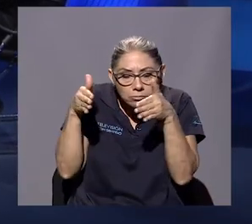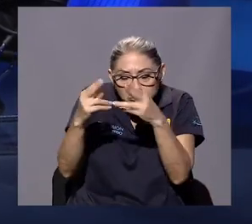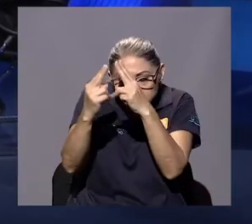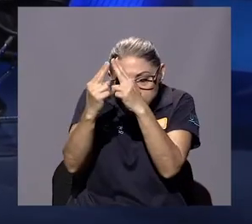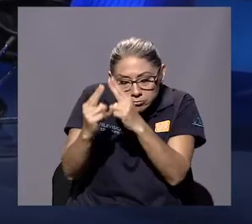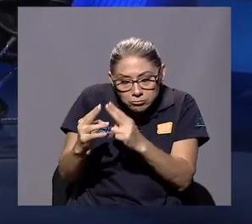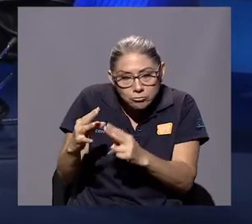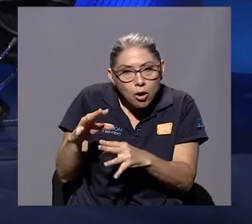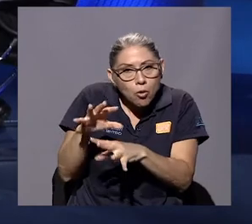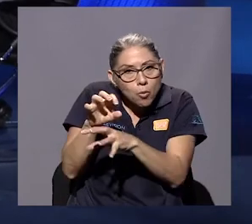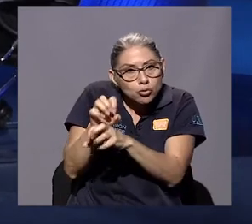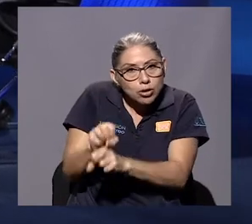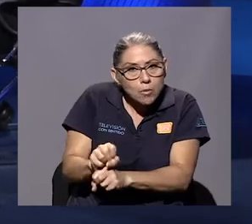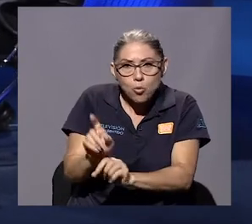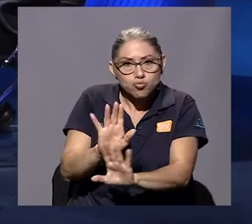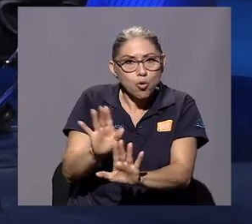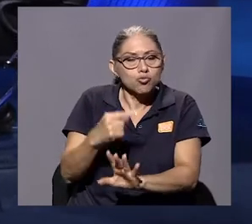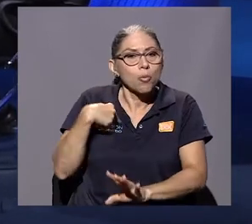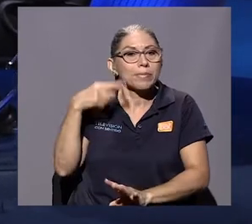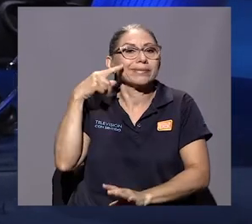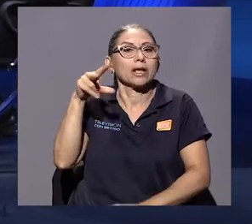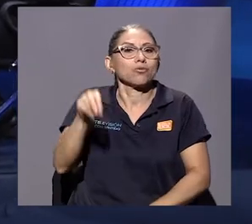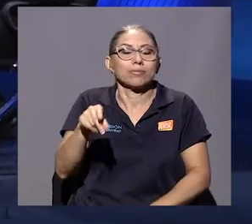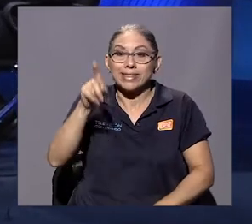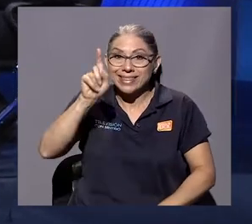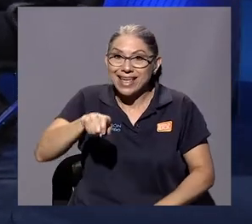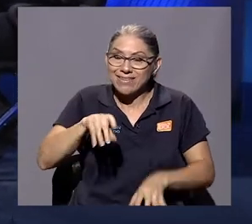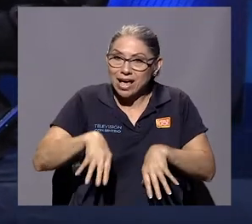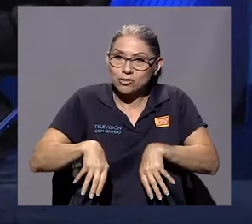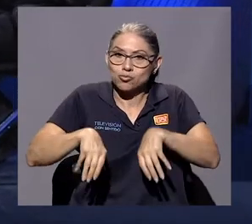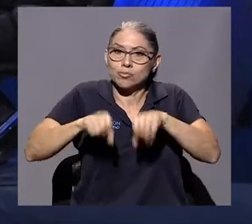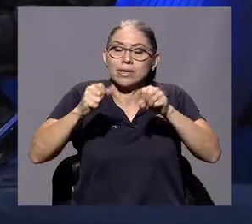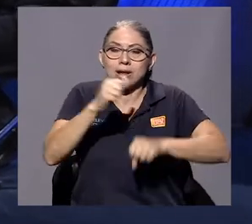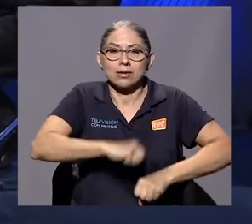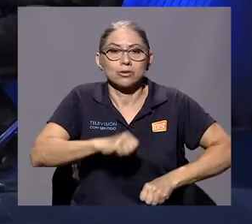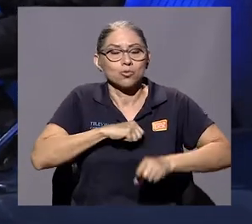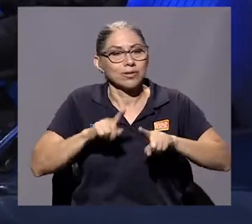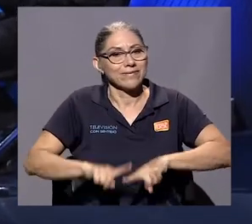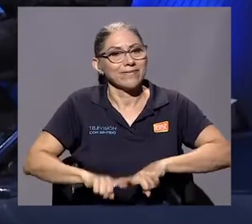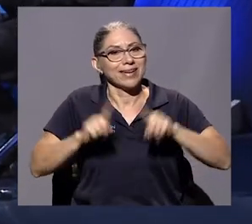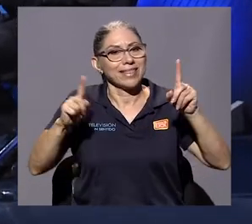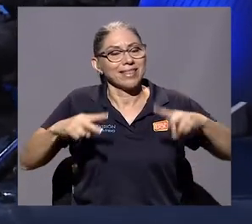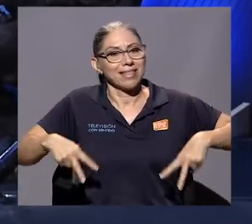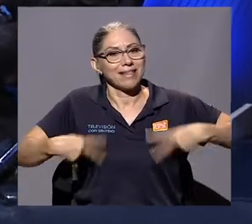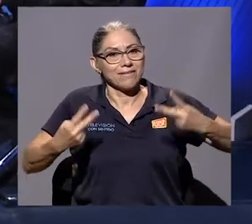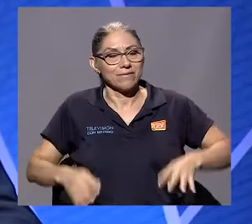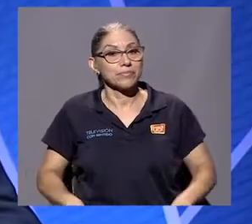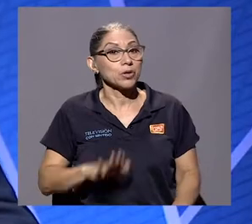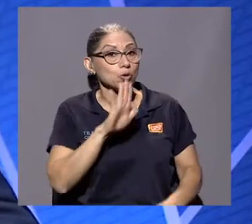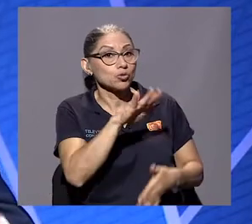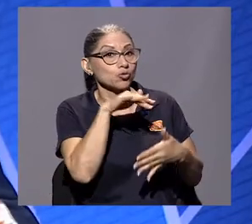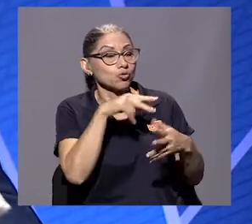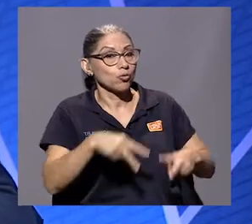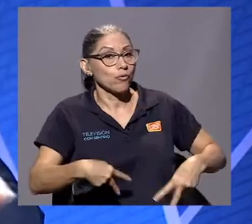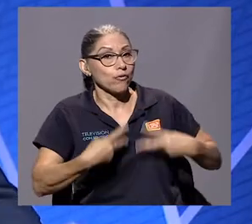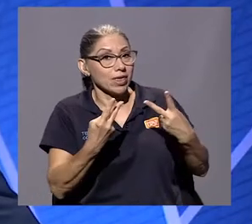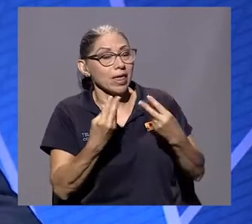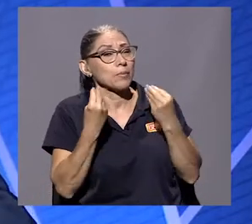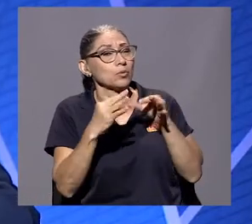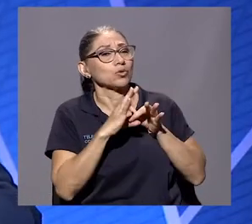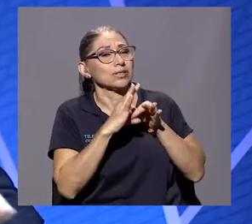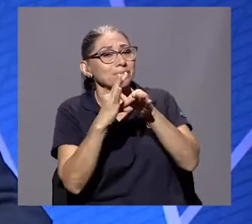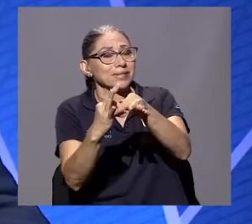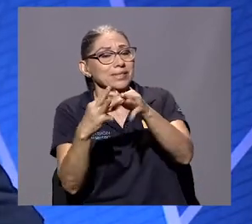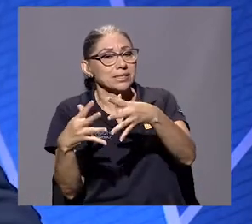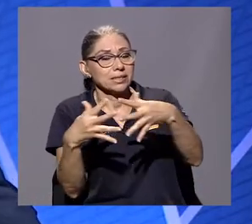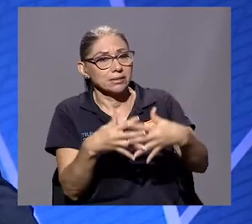asumir una actitud frente a la vida diferente. En su vida tiene que ver mucho, su